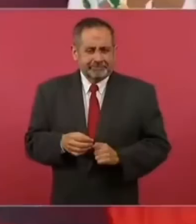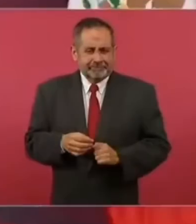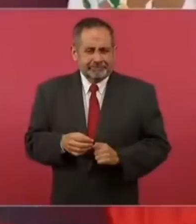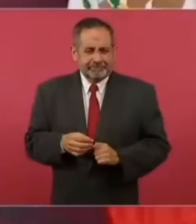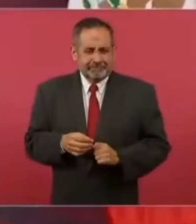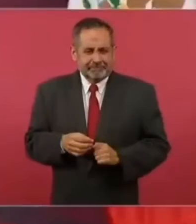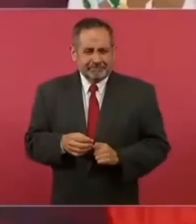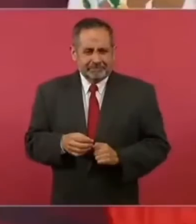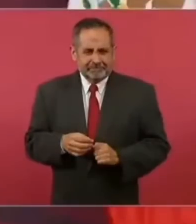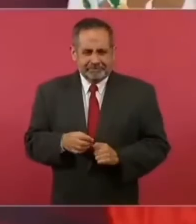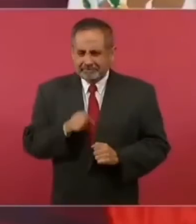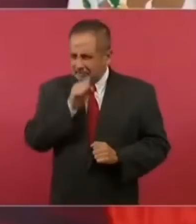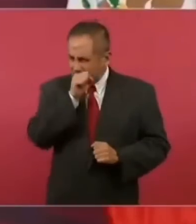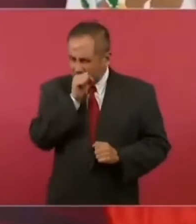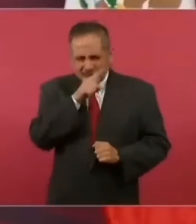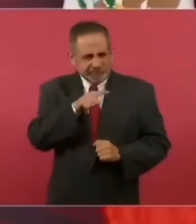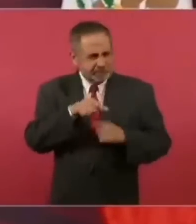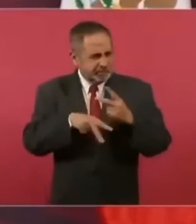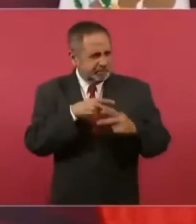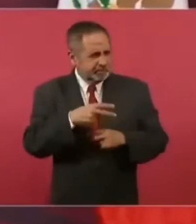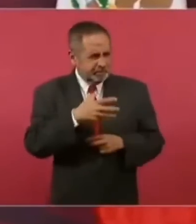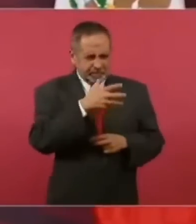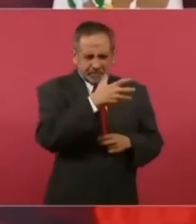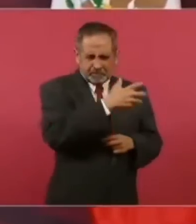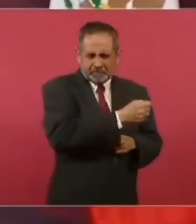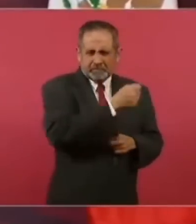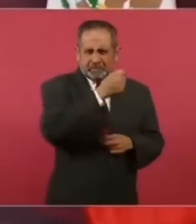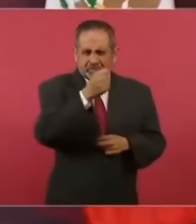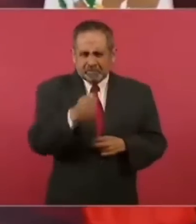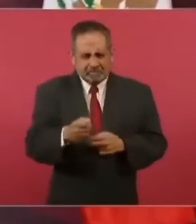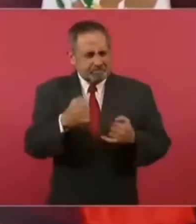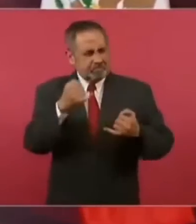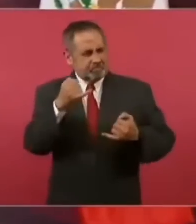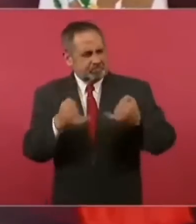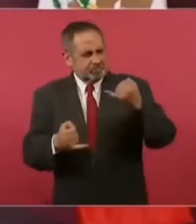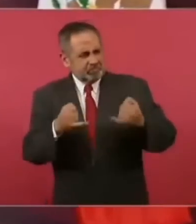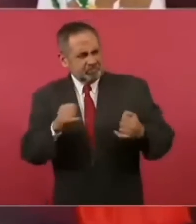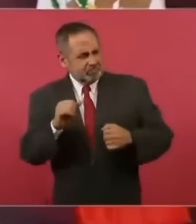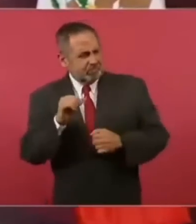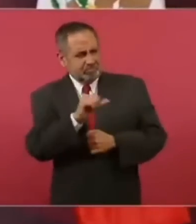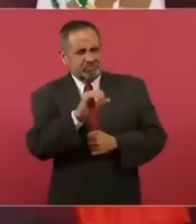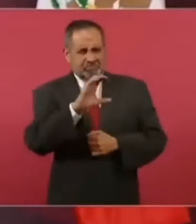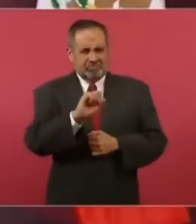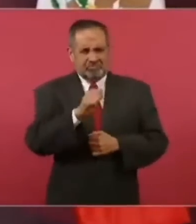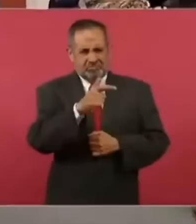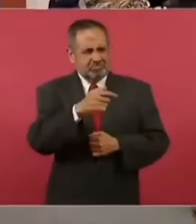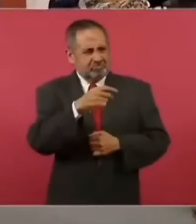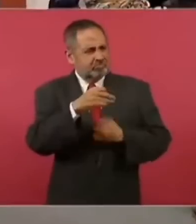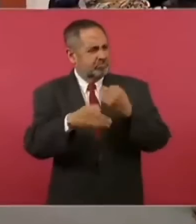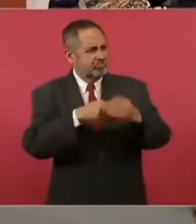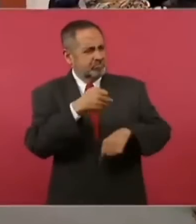a enjuiciar a salinas y a toda su familia.